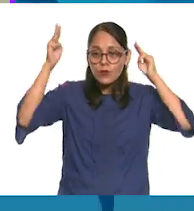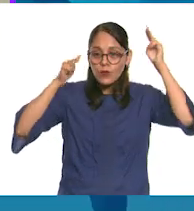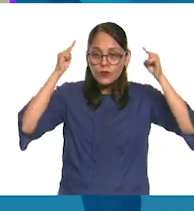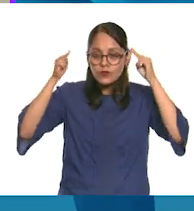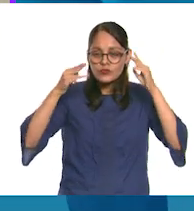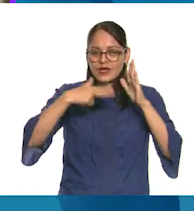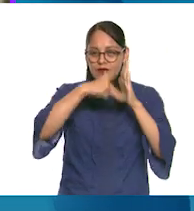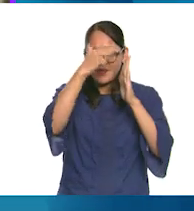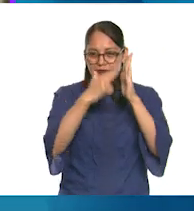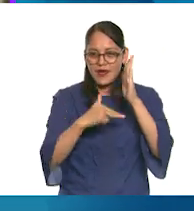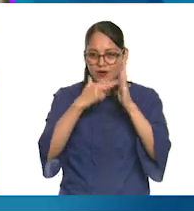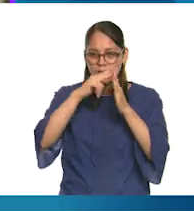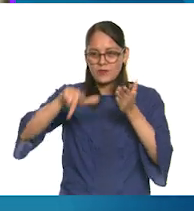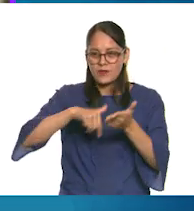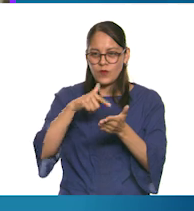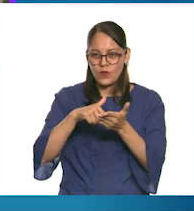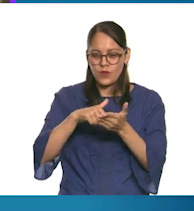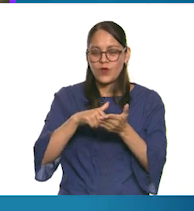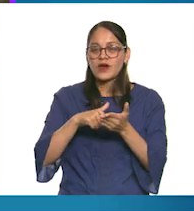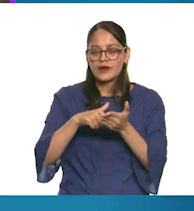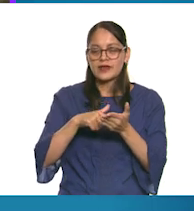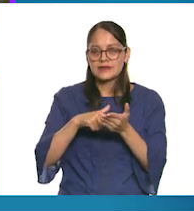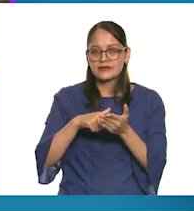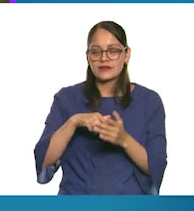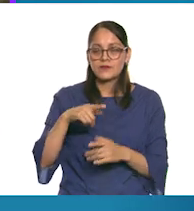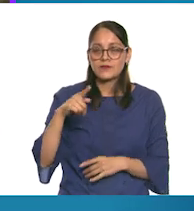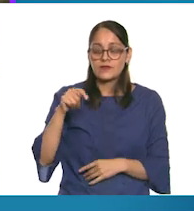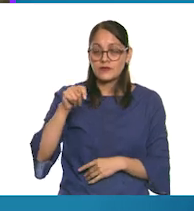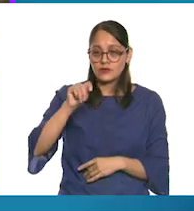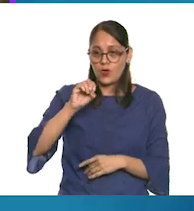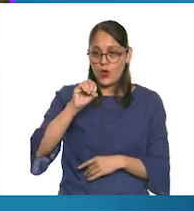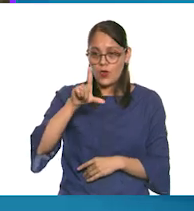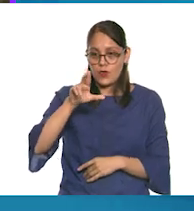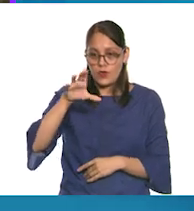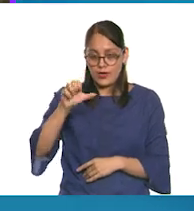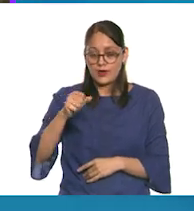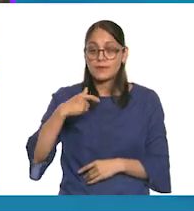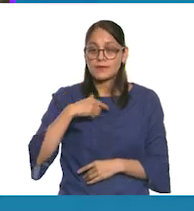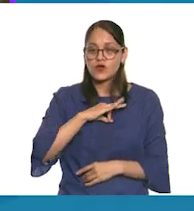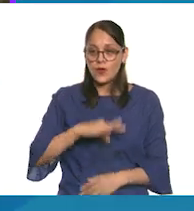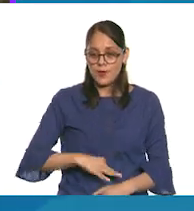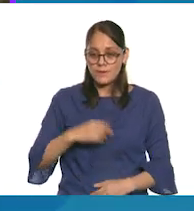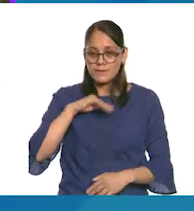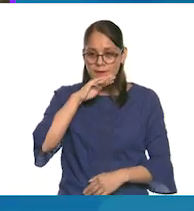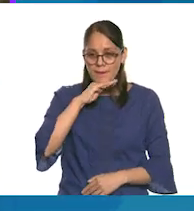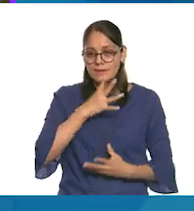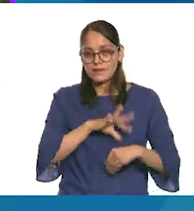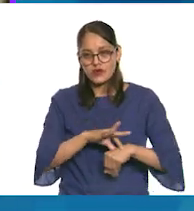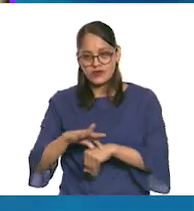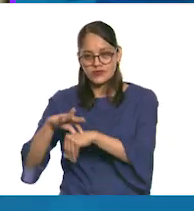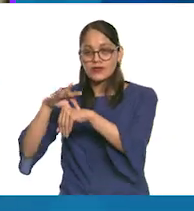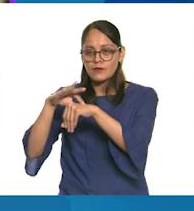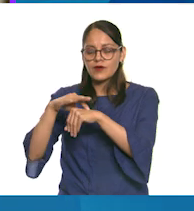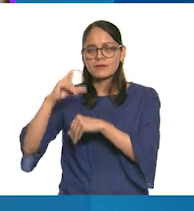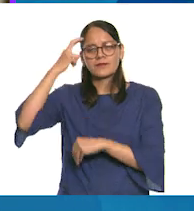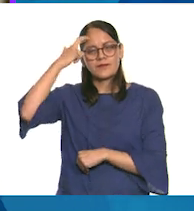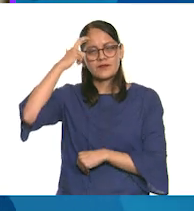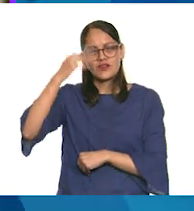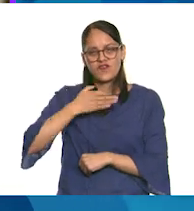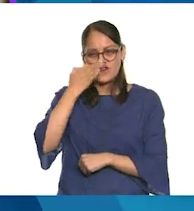la Acuarela de Toluca. Mi mamá me llevó y nos divertimos mucho. Por eso voy a hacer una flor y regalársela.